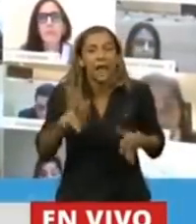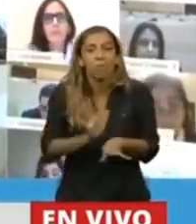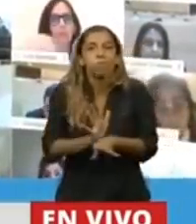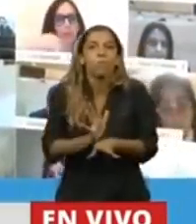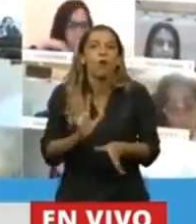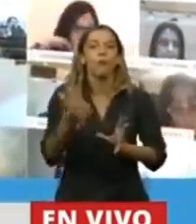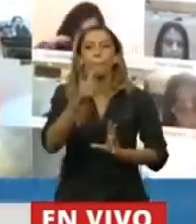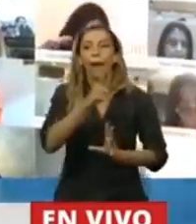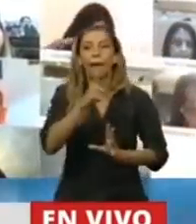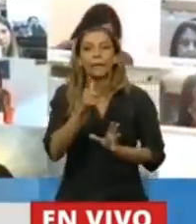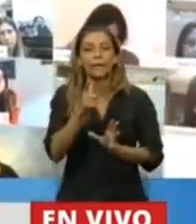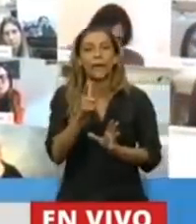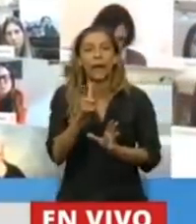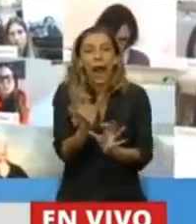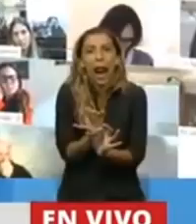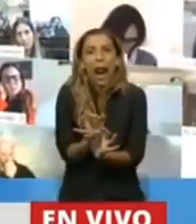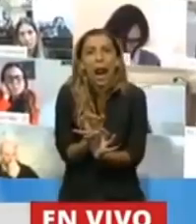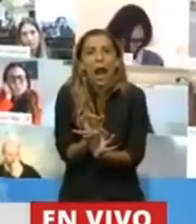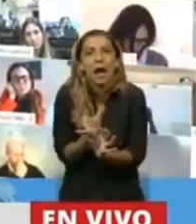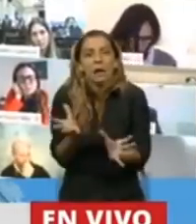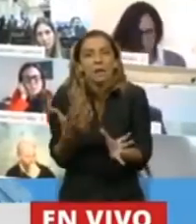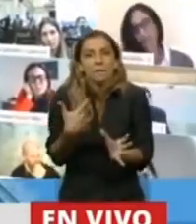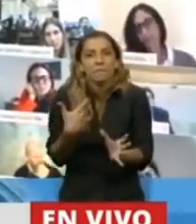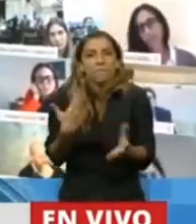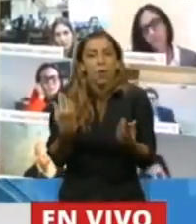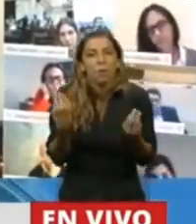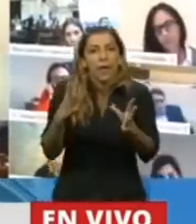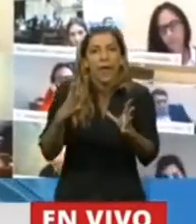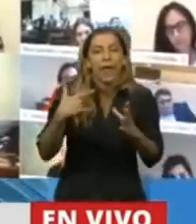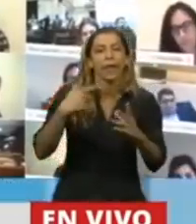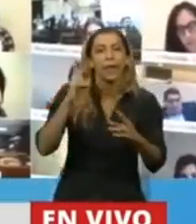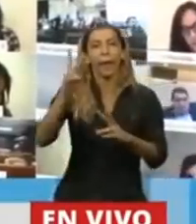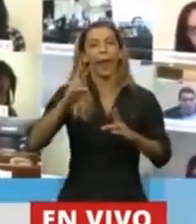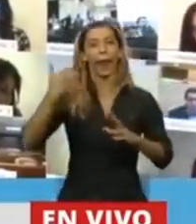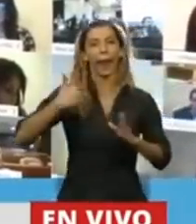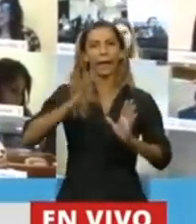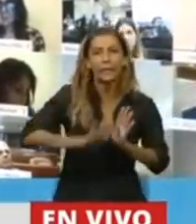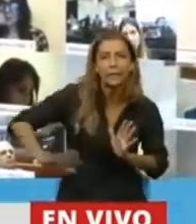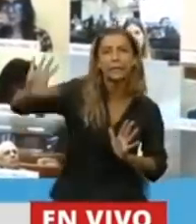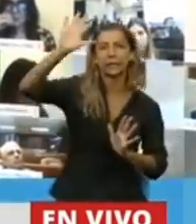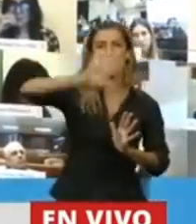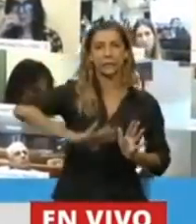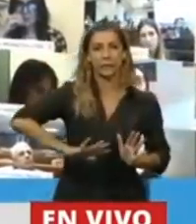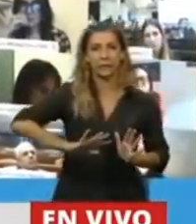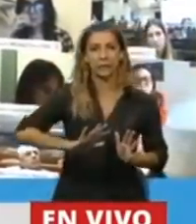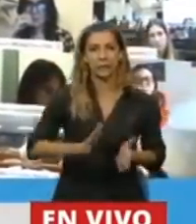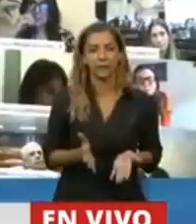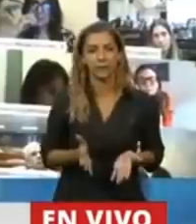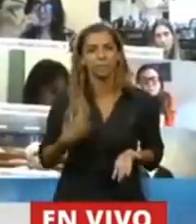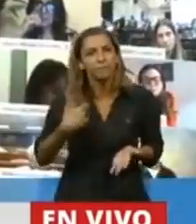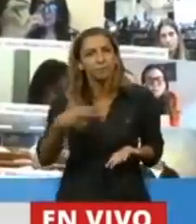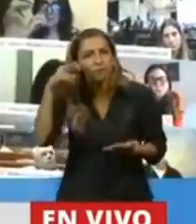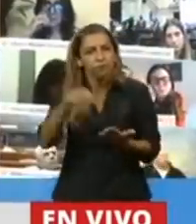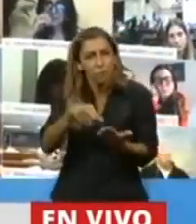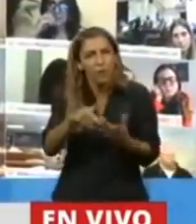un punto y desperdicia gran parte de su territorio y sus oportunidades. Por eso, miren, cuando uno mira los números,